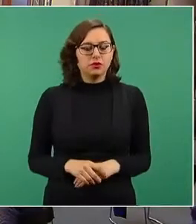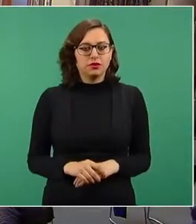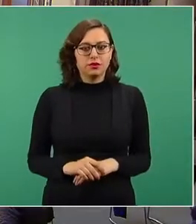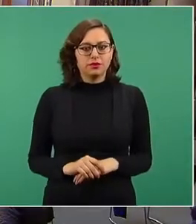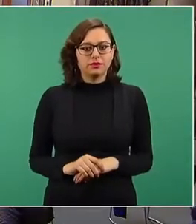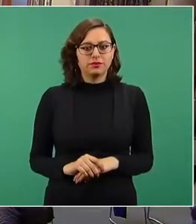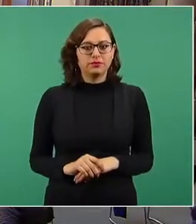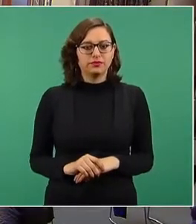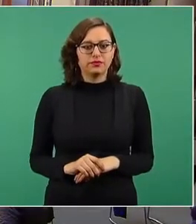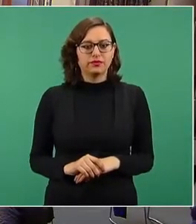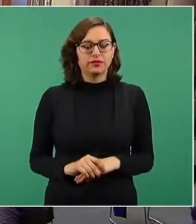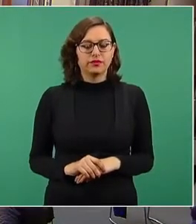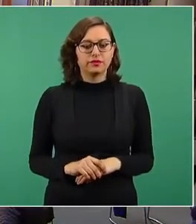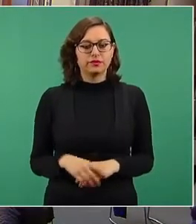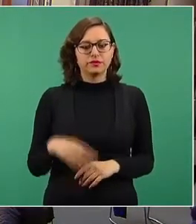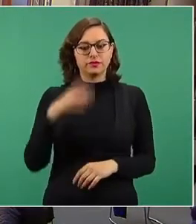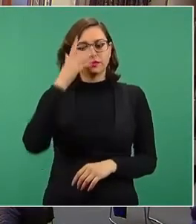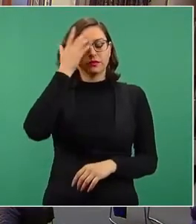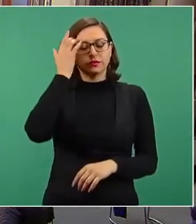Y solo una empresa